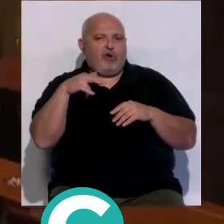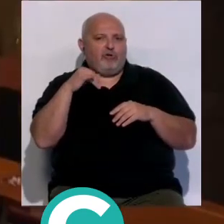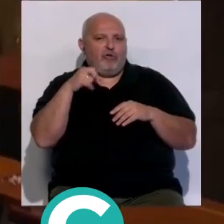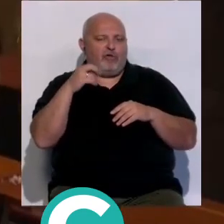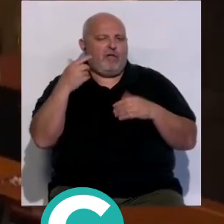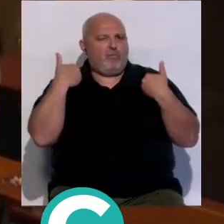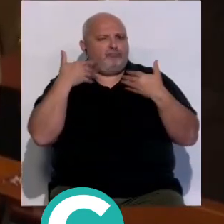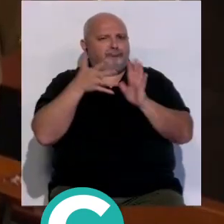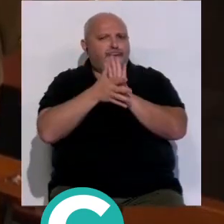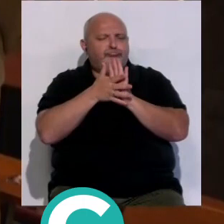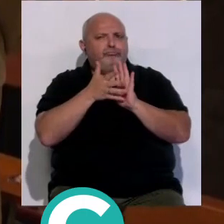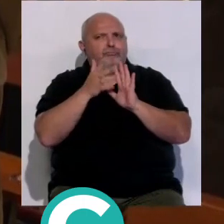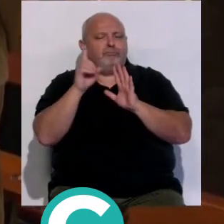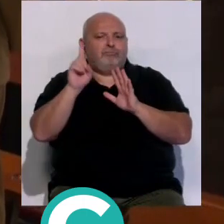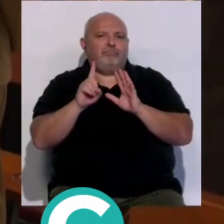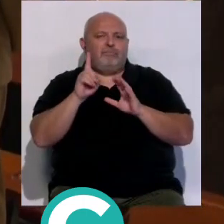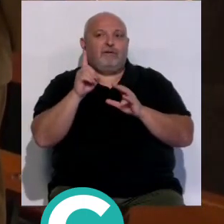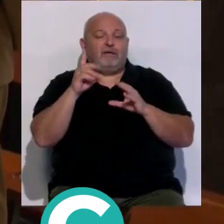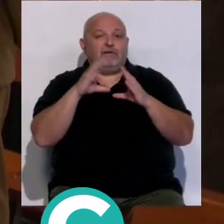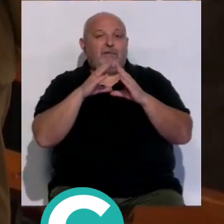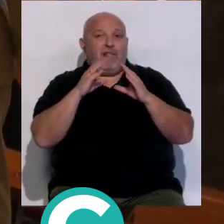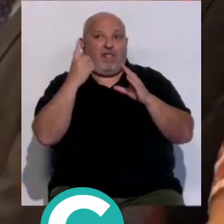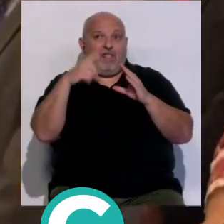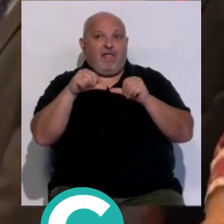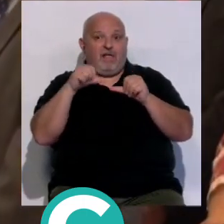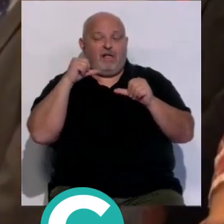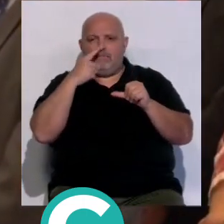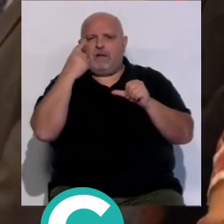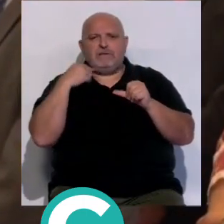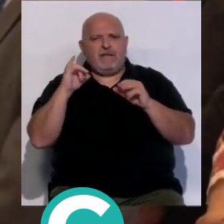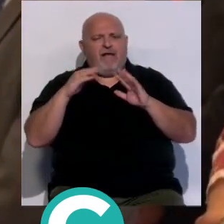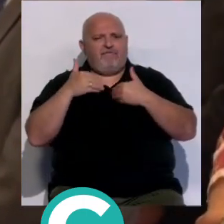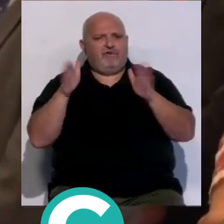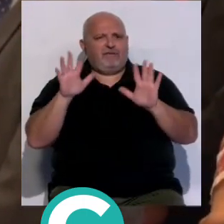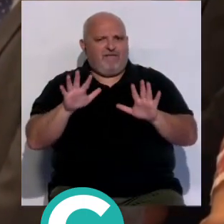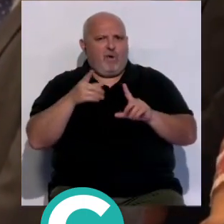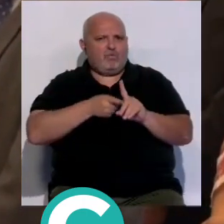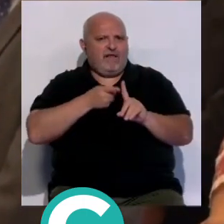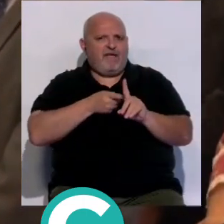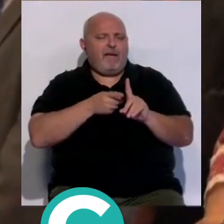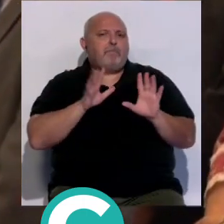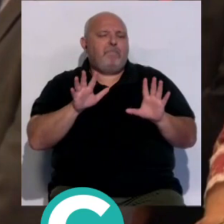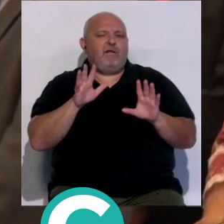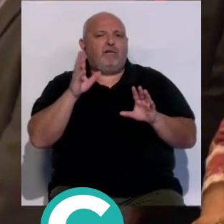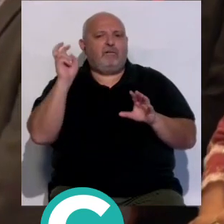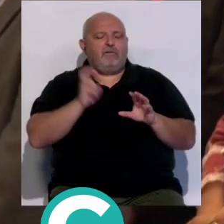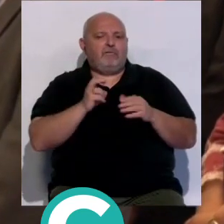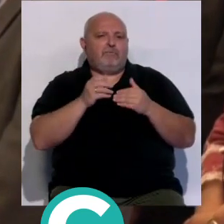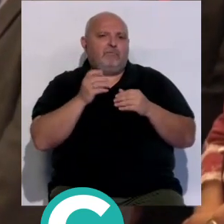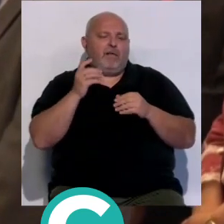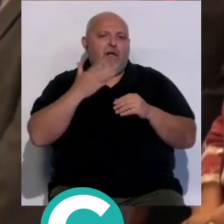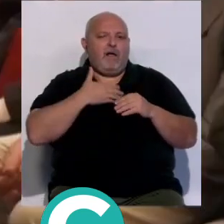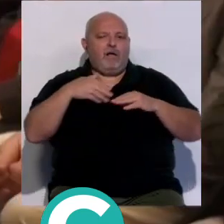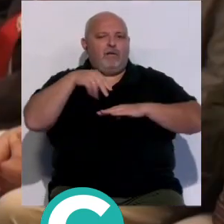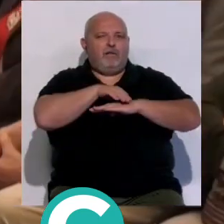Una ceremonia que no contó con la bendición del templo que ya desde el pasado año estaba reabierto al culto pero que sí fueron bendecidos Los